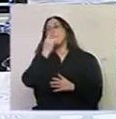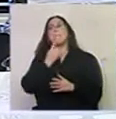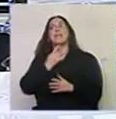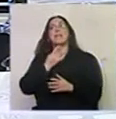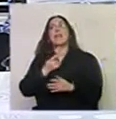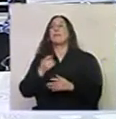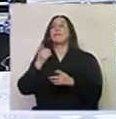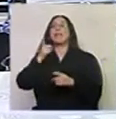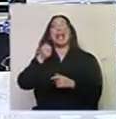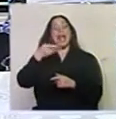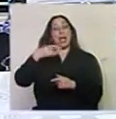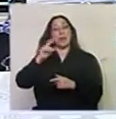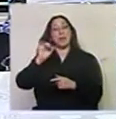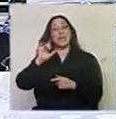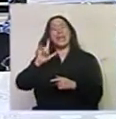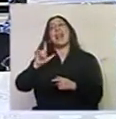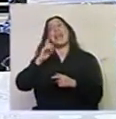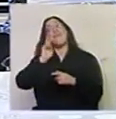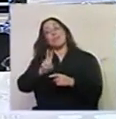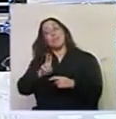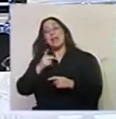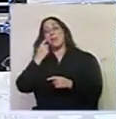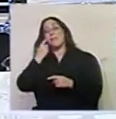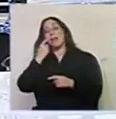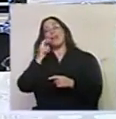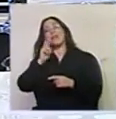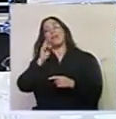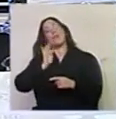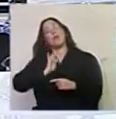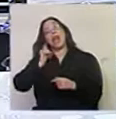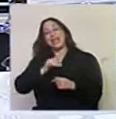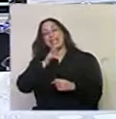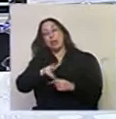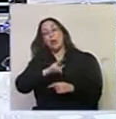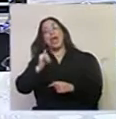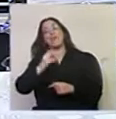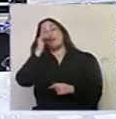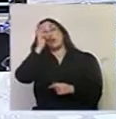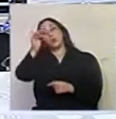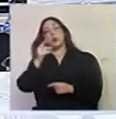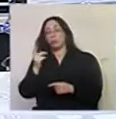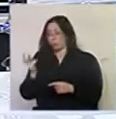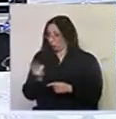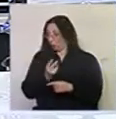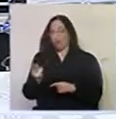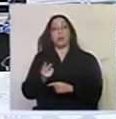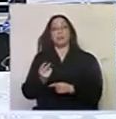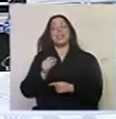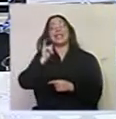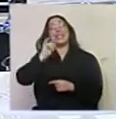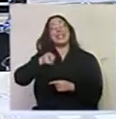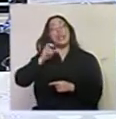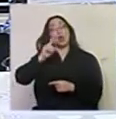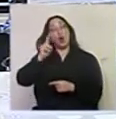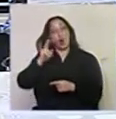habló un poco de los padres ven que los niños tienen un futuro y vos, vos y Igor que está ahora en el